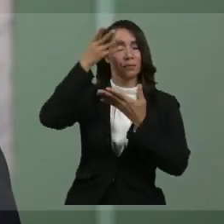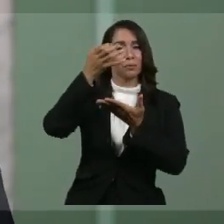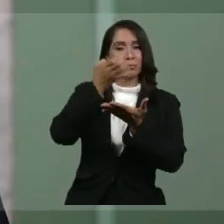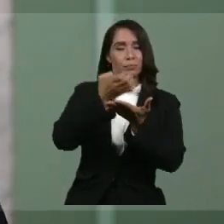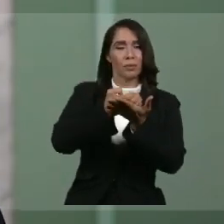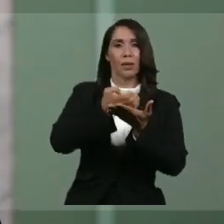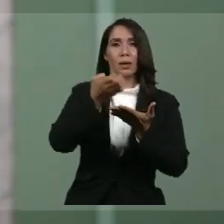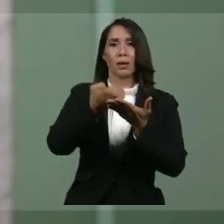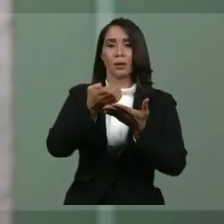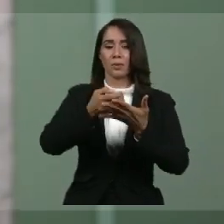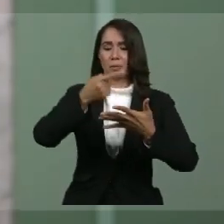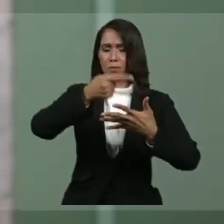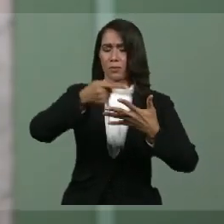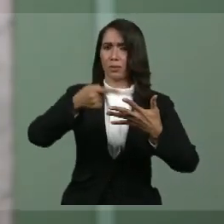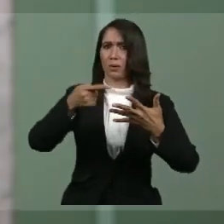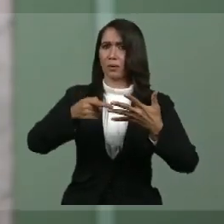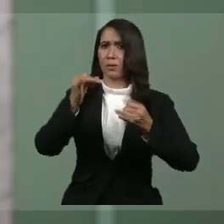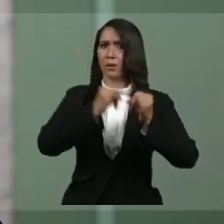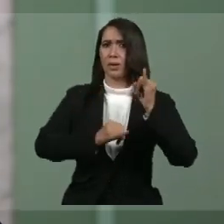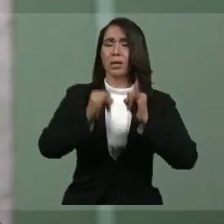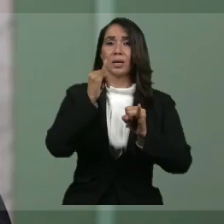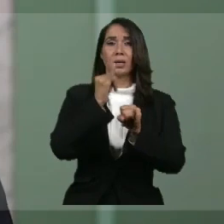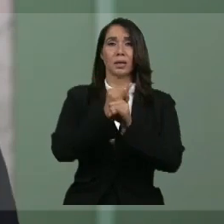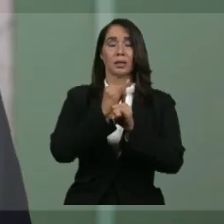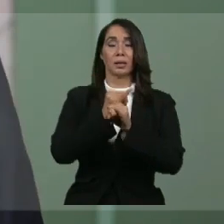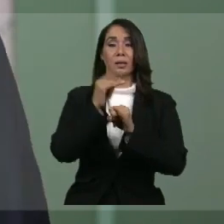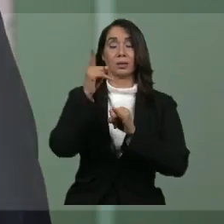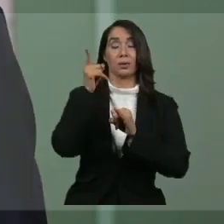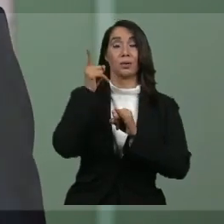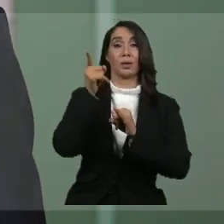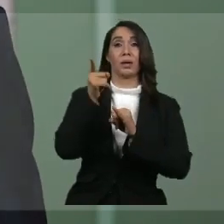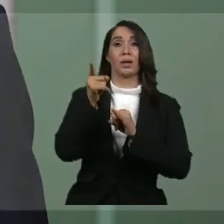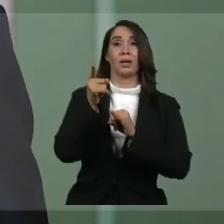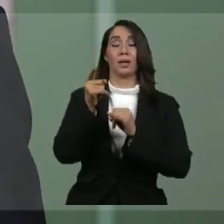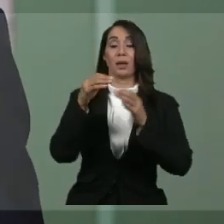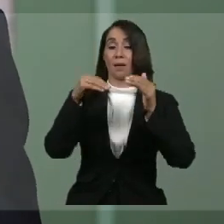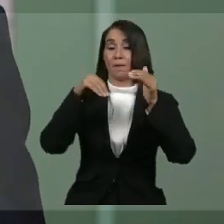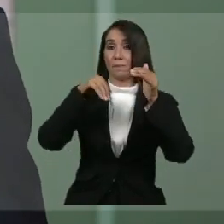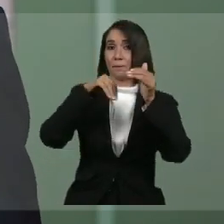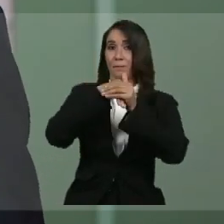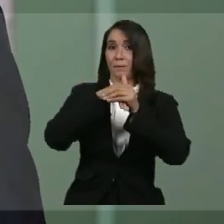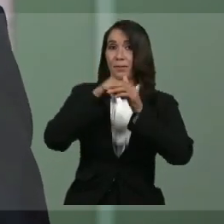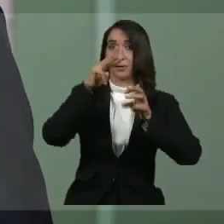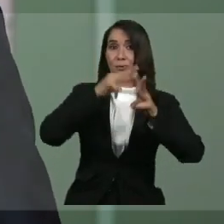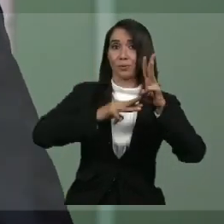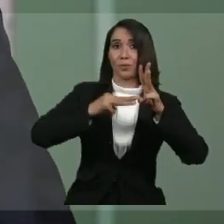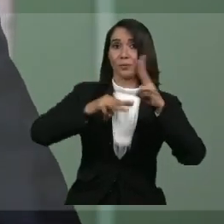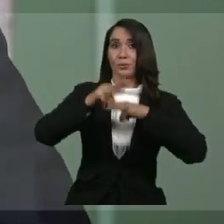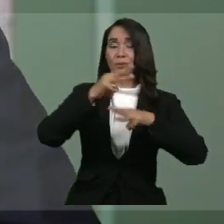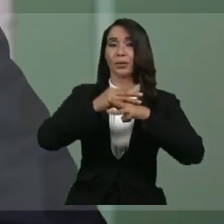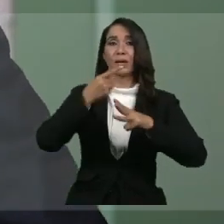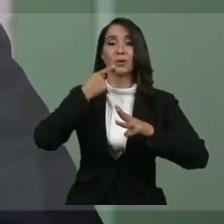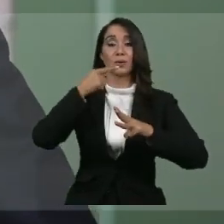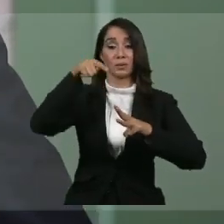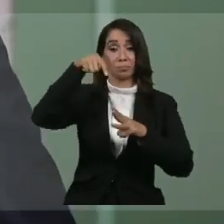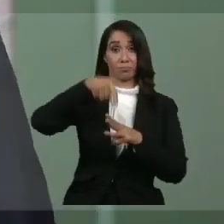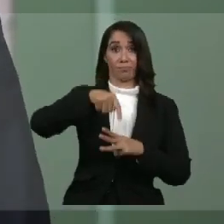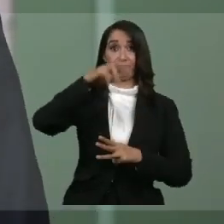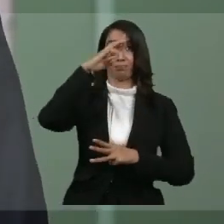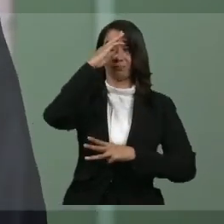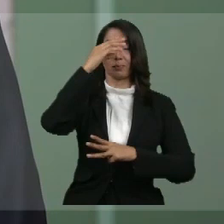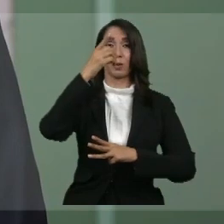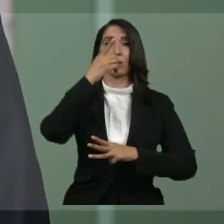diferentes organismos internacionales, entre ellos el Banco Mundial, nos dicen que nuestro país